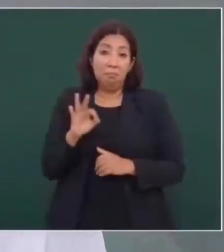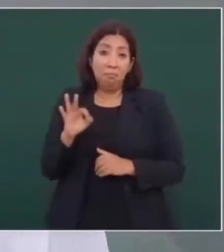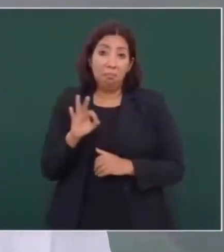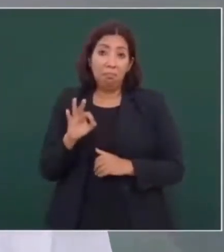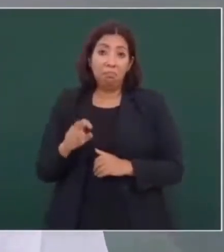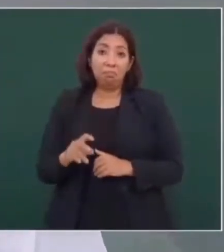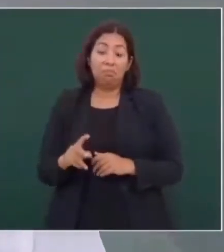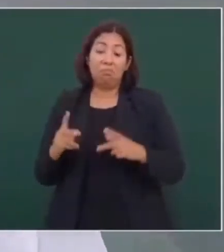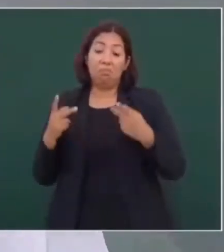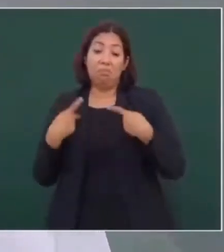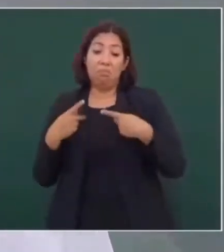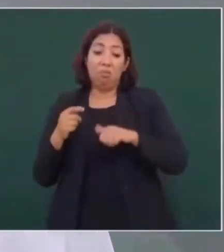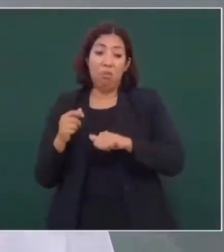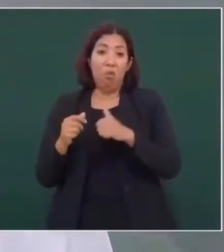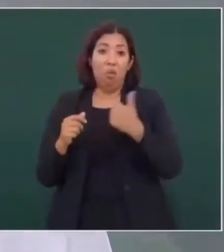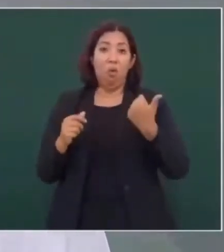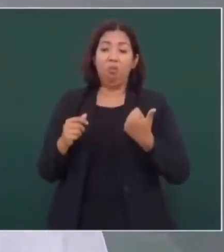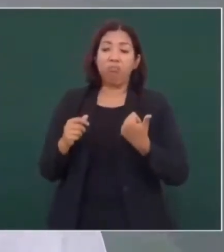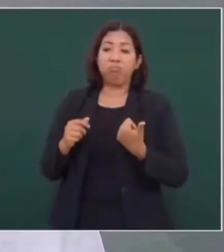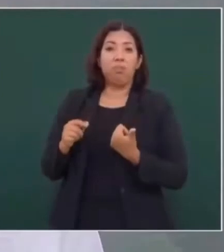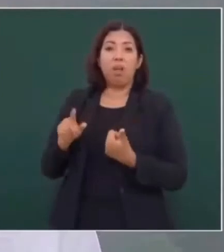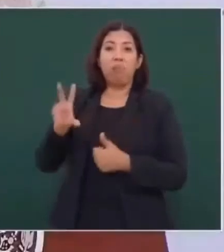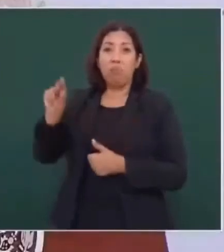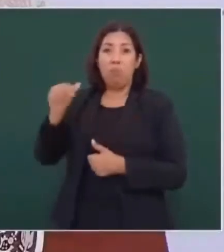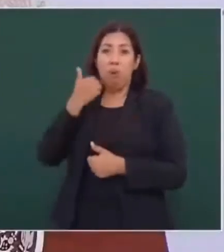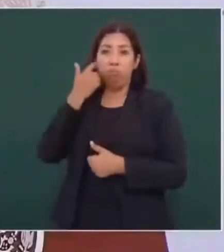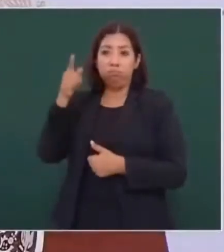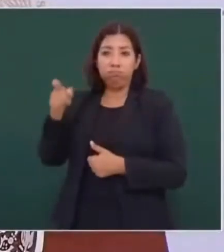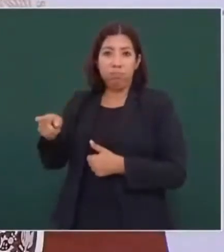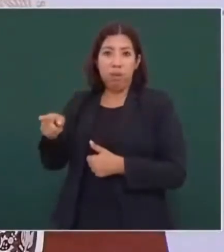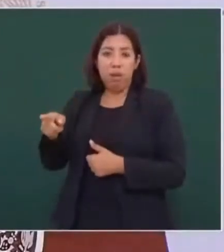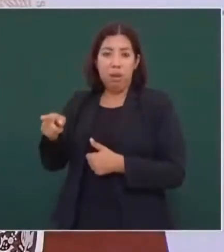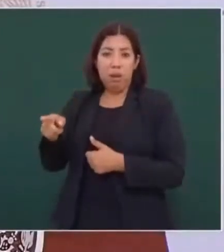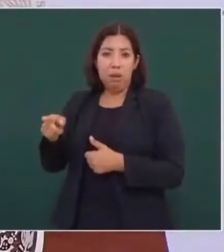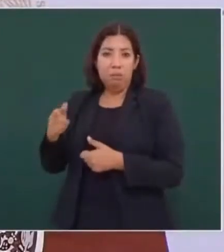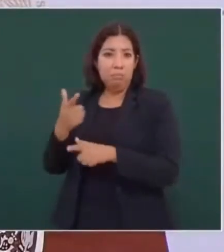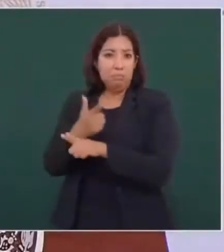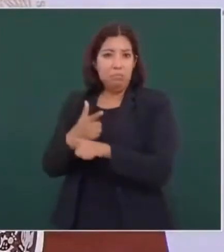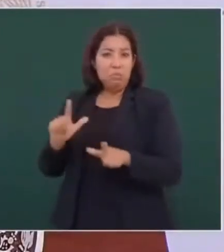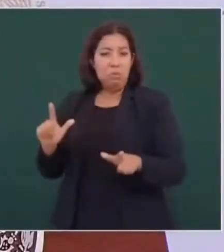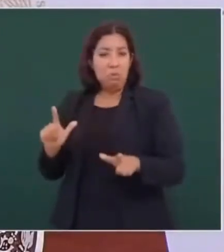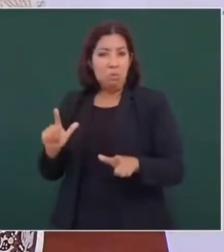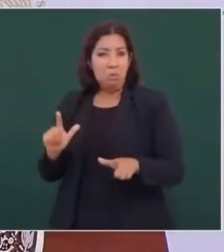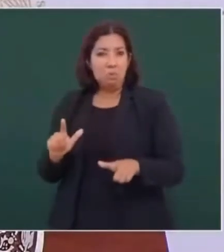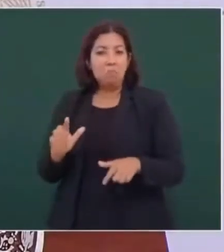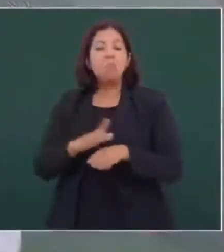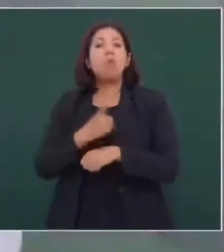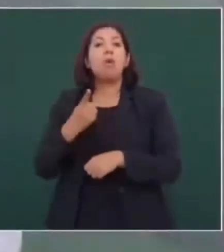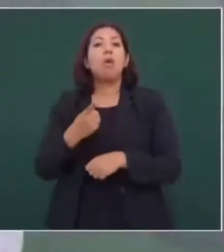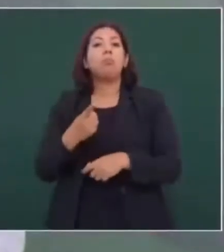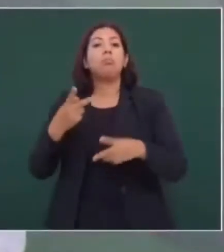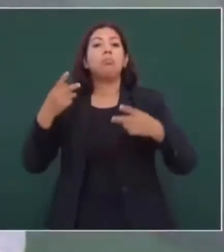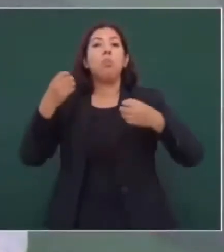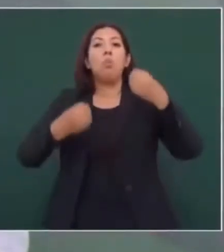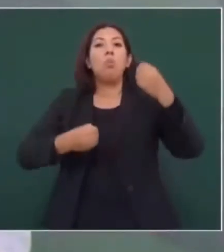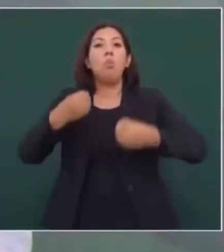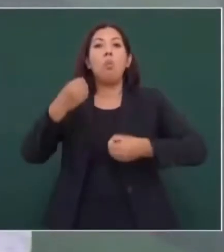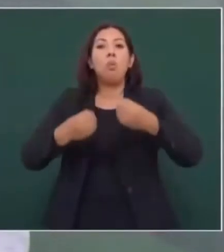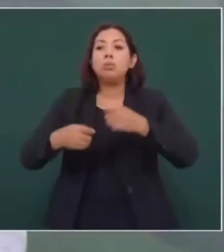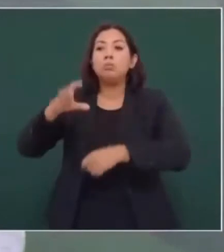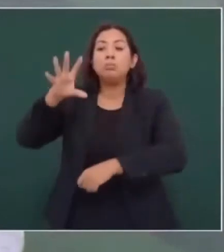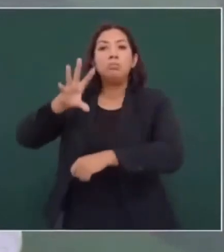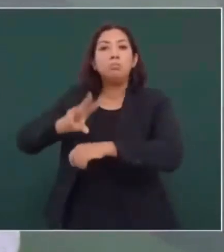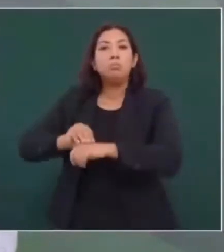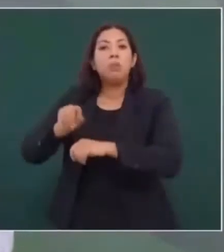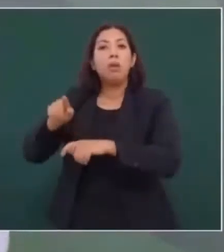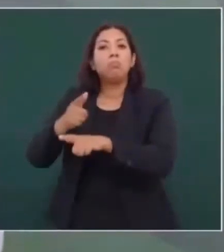un juez negó la amnistía y por lo general no nos niegan